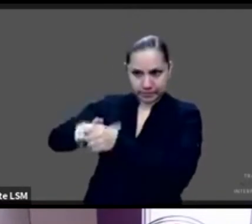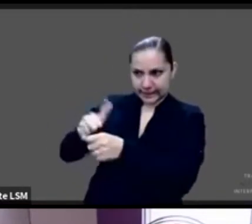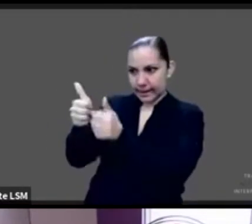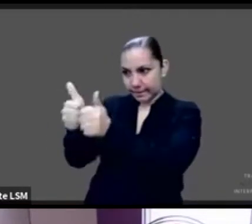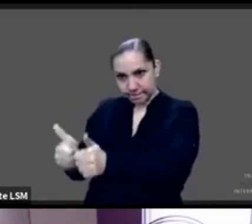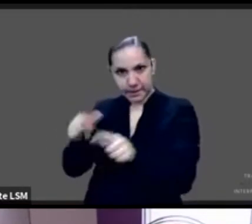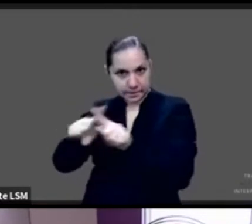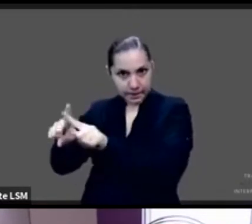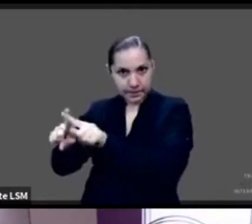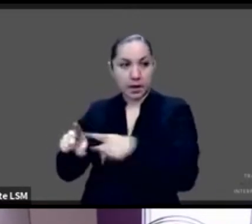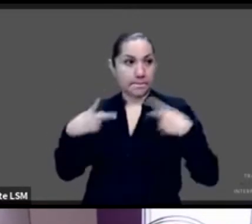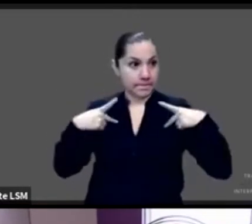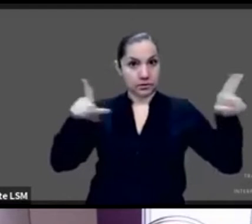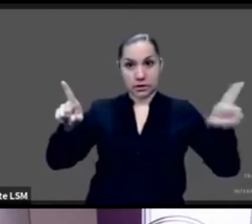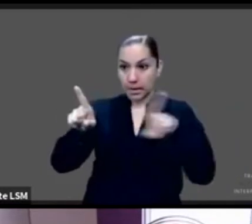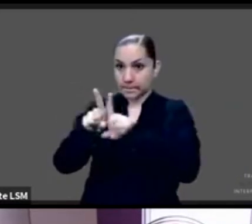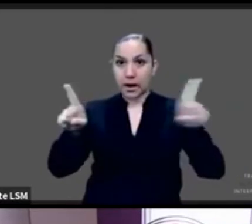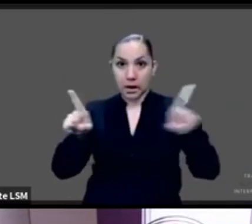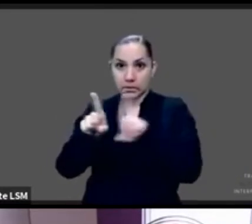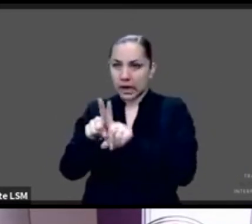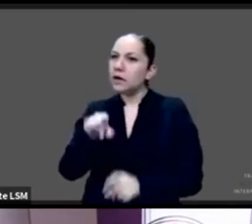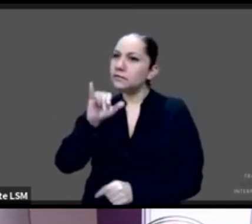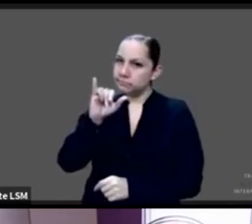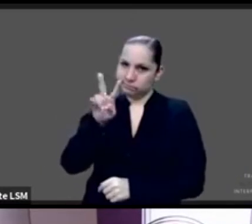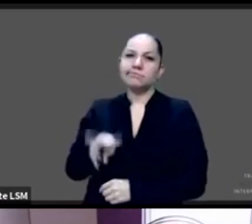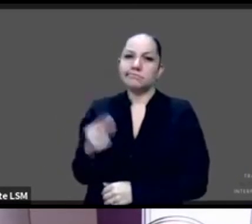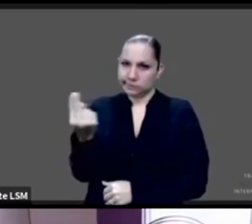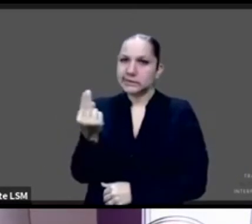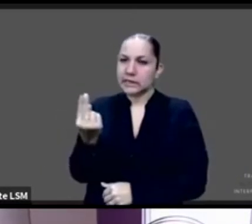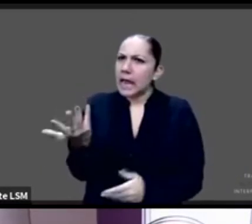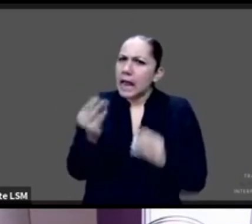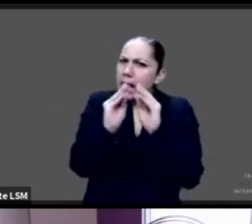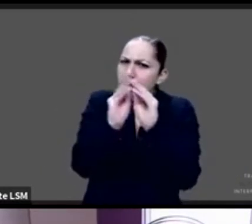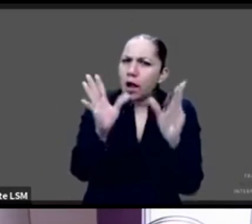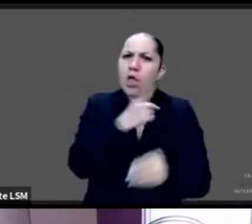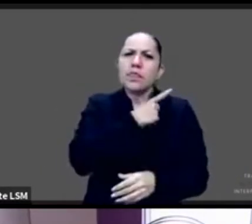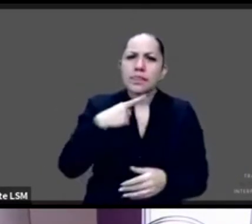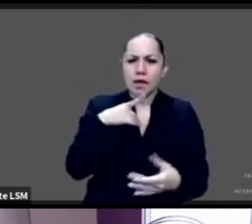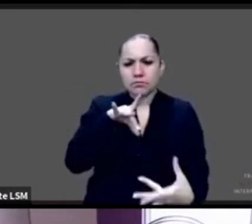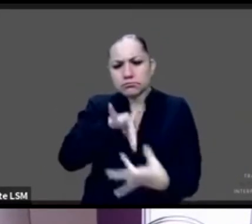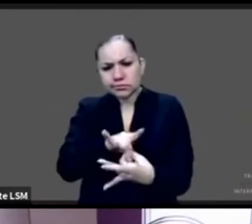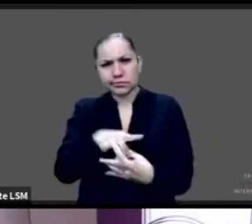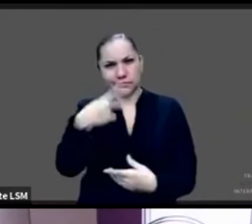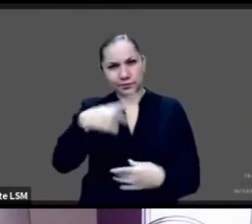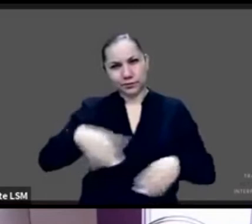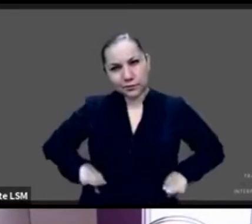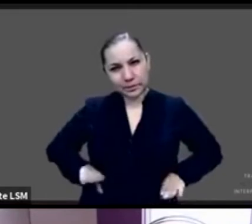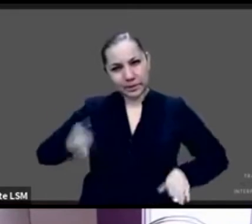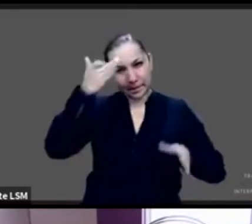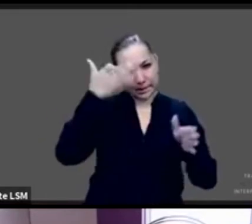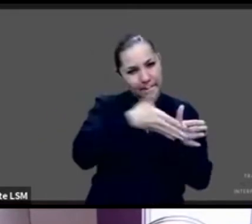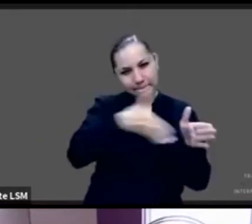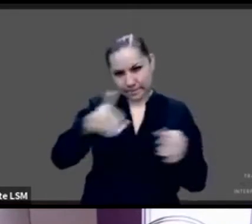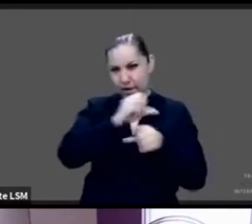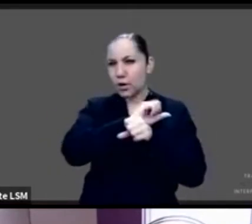se modificaron muchas cosas, hay que procurar incluir estos modelos de acompañamiento que ya